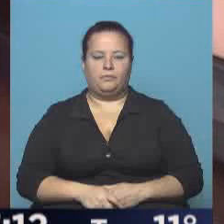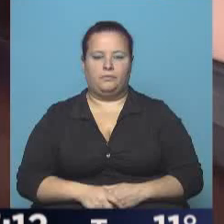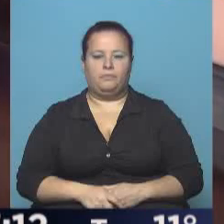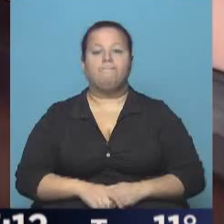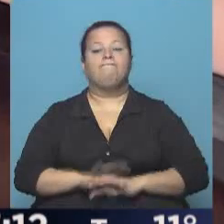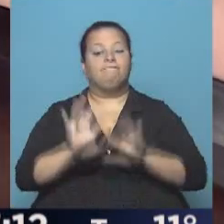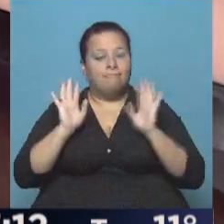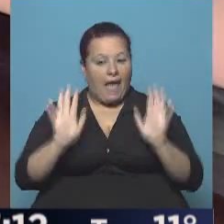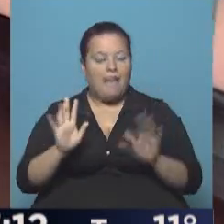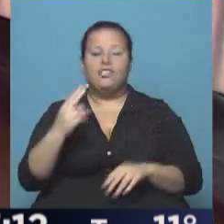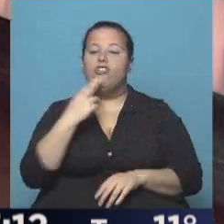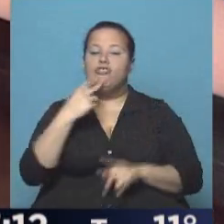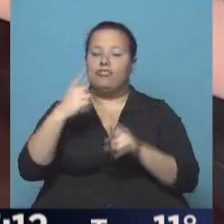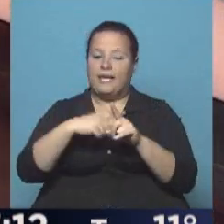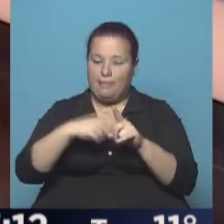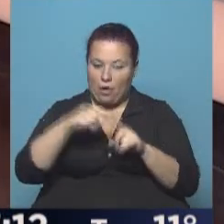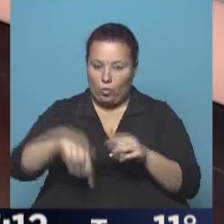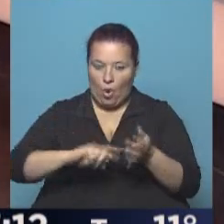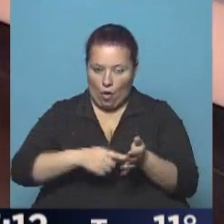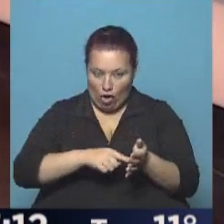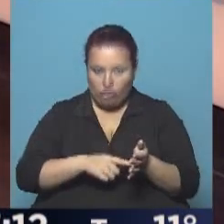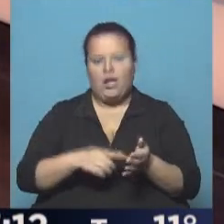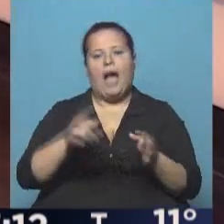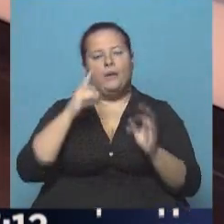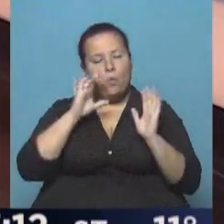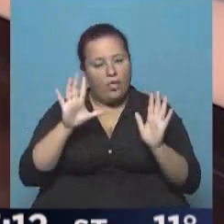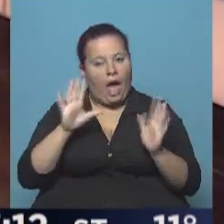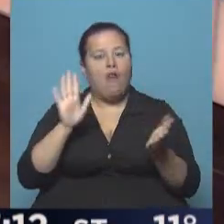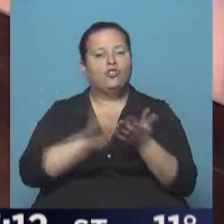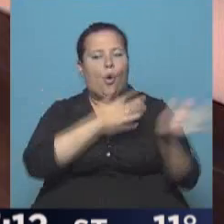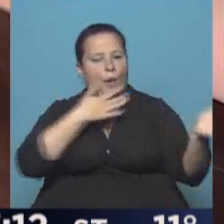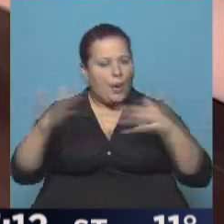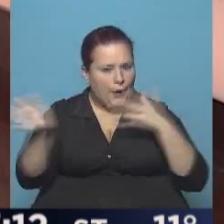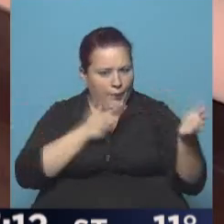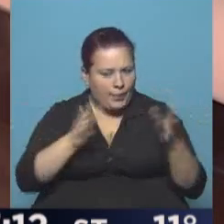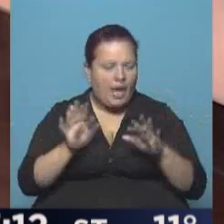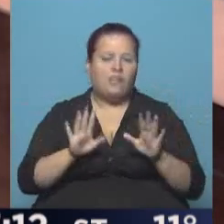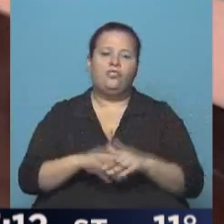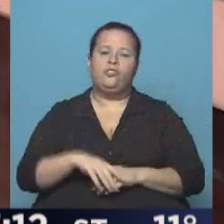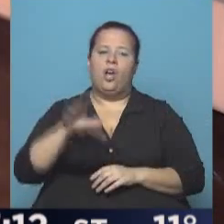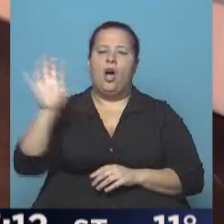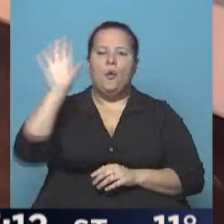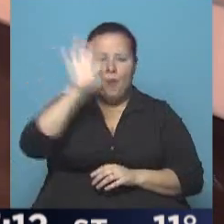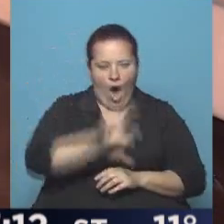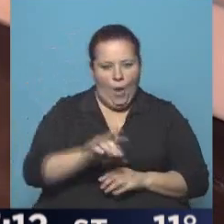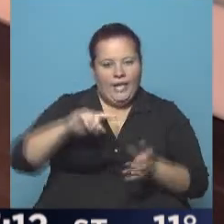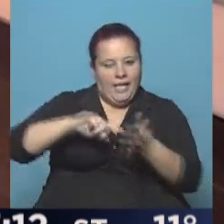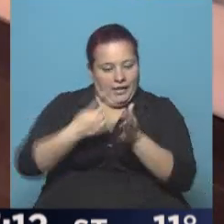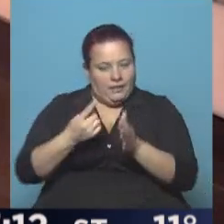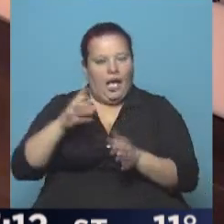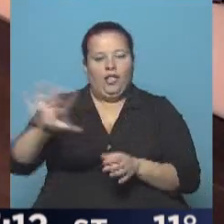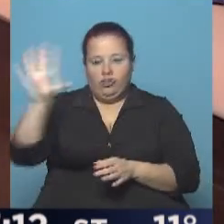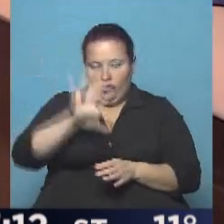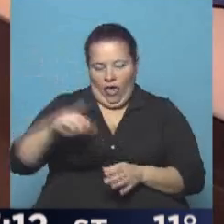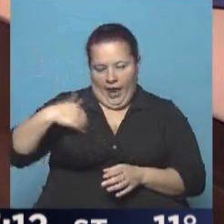Así estamos con 11 grados la temperatura en Buenos Aires, mucha atención a las ráfagas de viento que están soplando en varias provincias del centro de